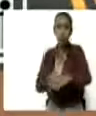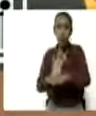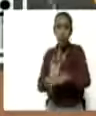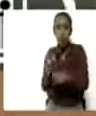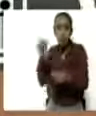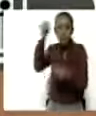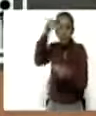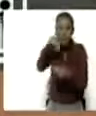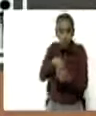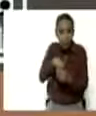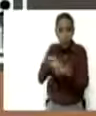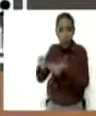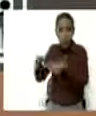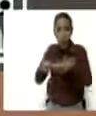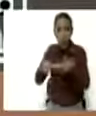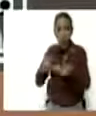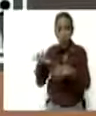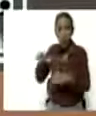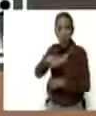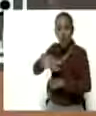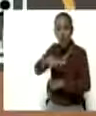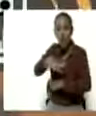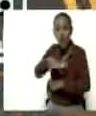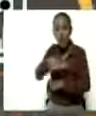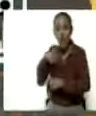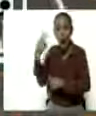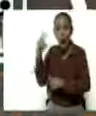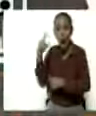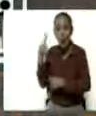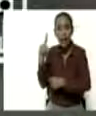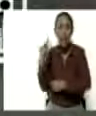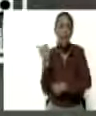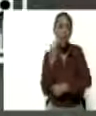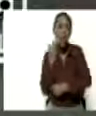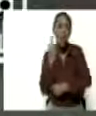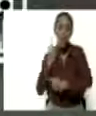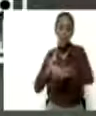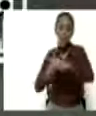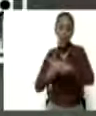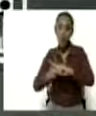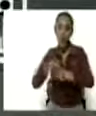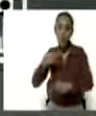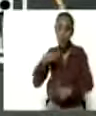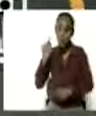aislamiento de las zonas donde están los casos confirmados.